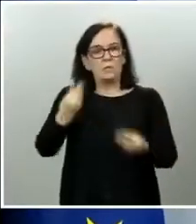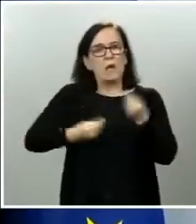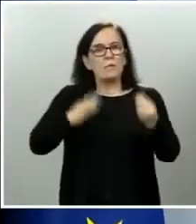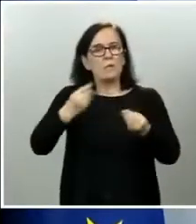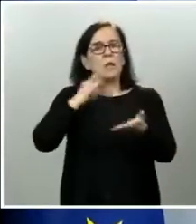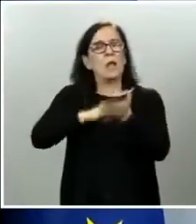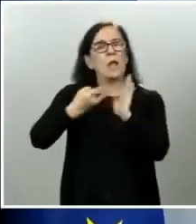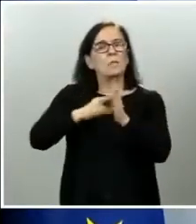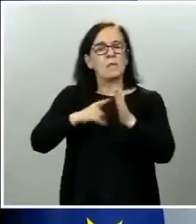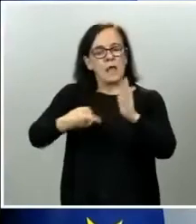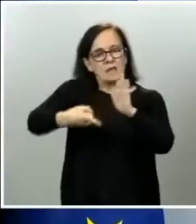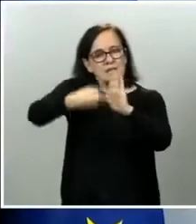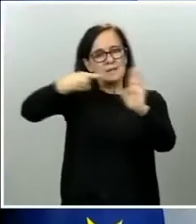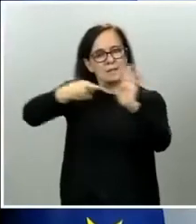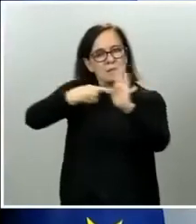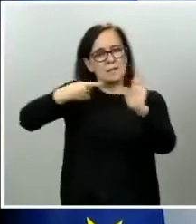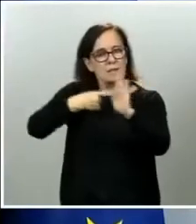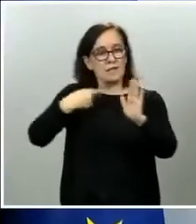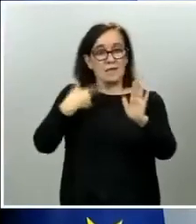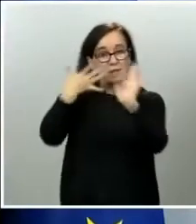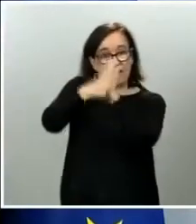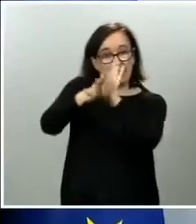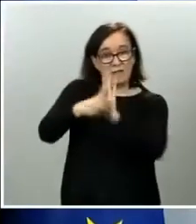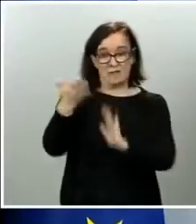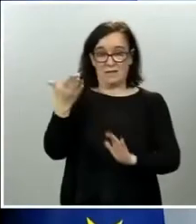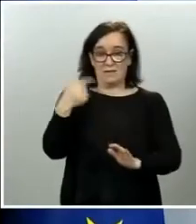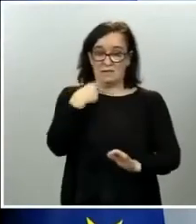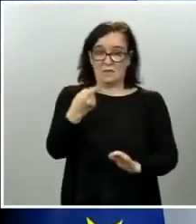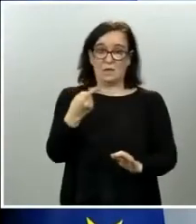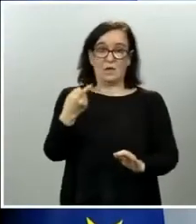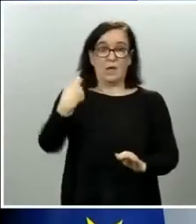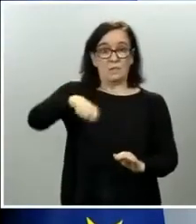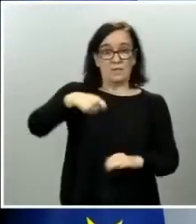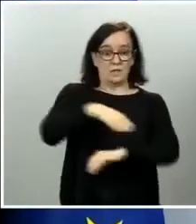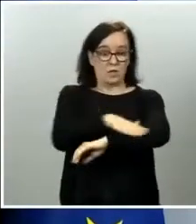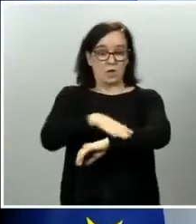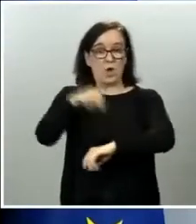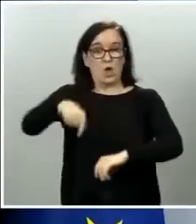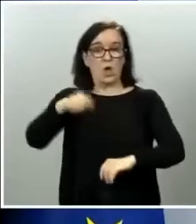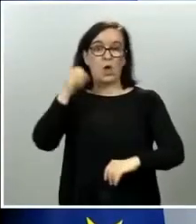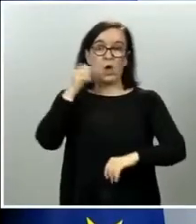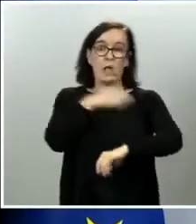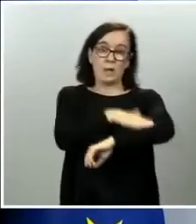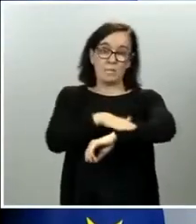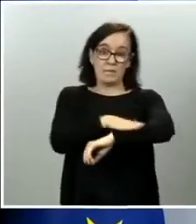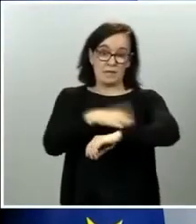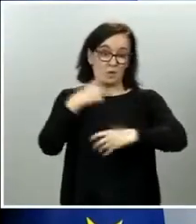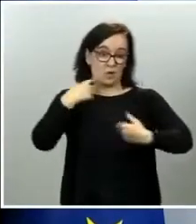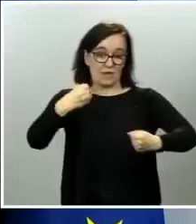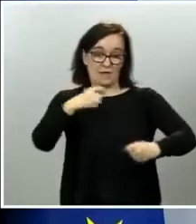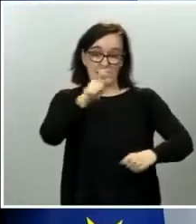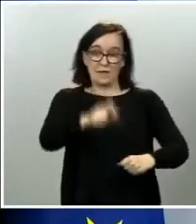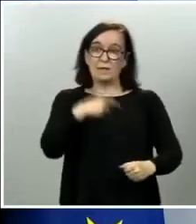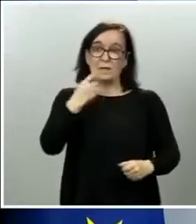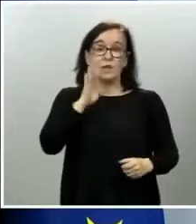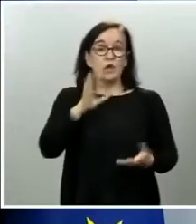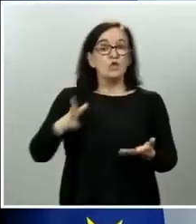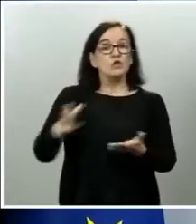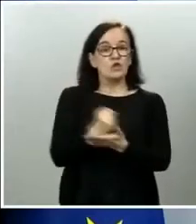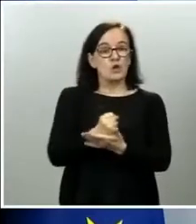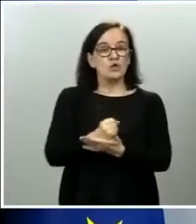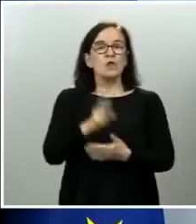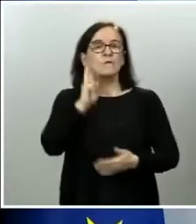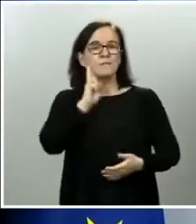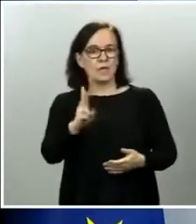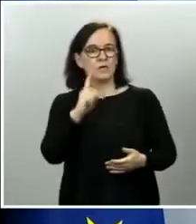desescalamiento en los términos que ayer expuso el presidente del gobierno que hoy está exponiendo el ministro de sanidad y que todos iremos viendo y